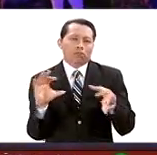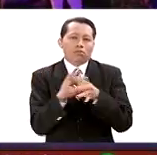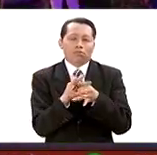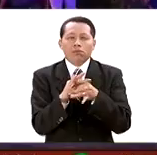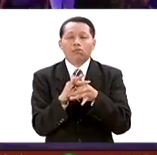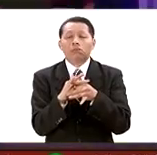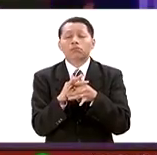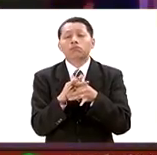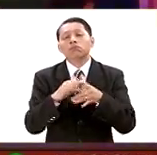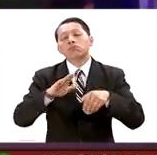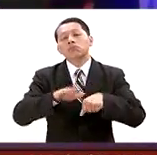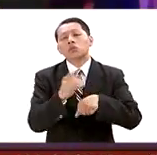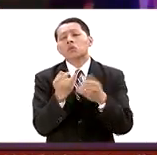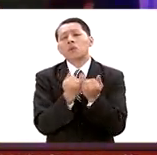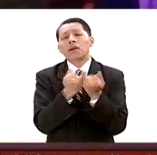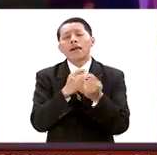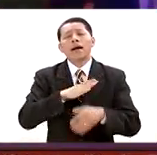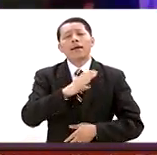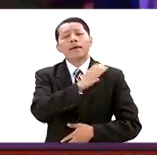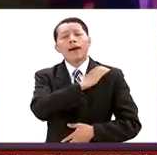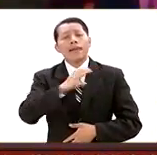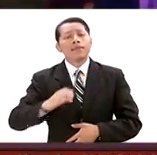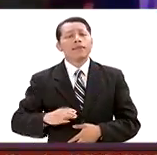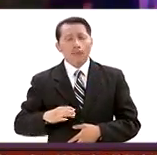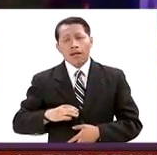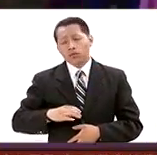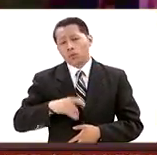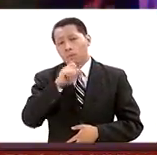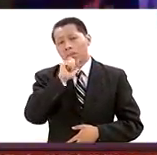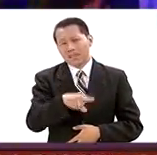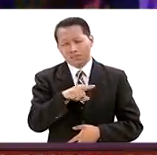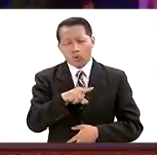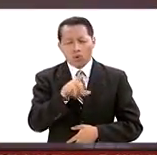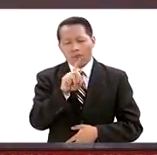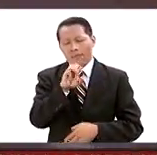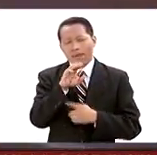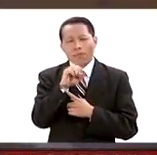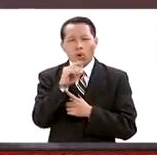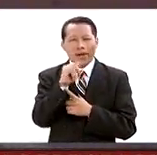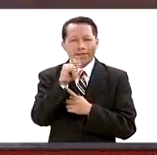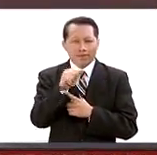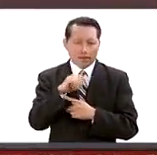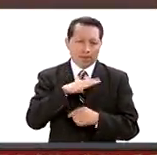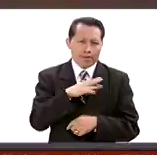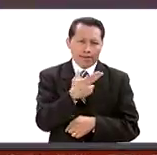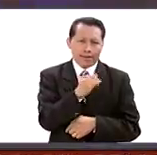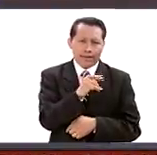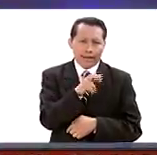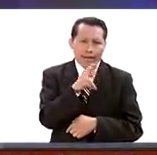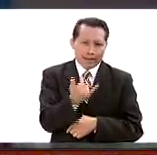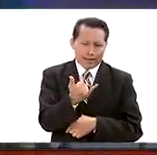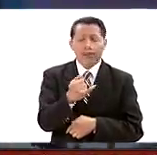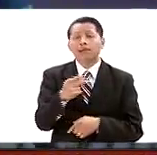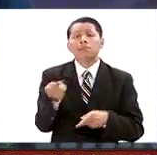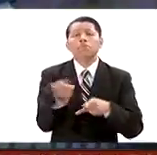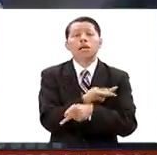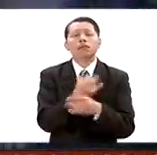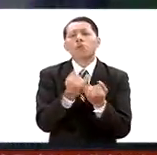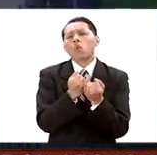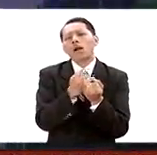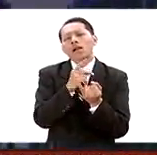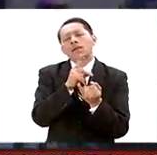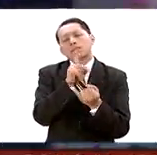evidentemente, los candidatos presidenciales demócratas, Bernie Sanders y Hillary Clinton, expresaron una posición muy